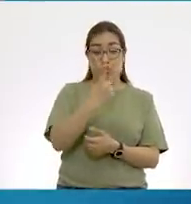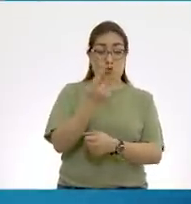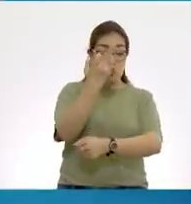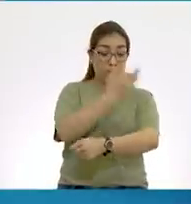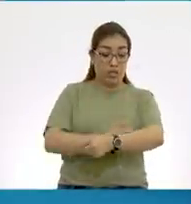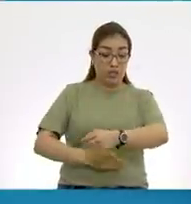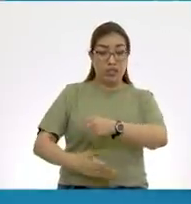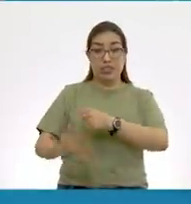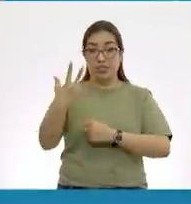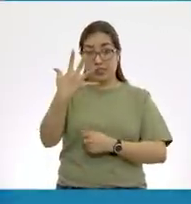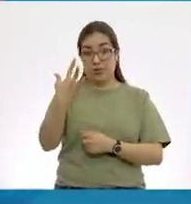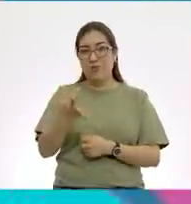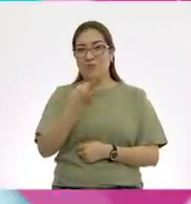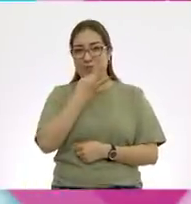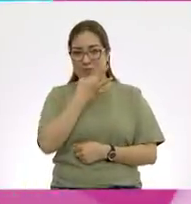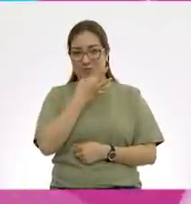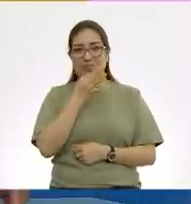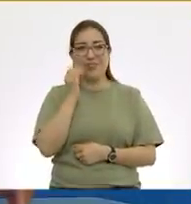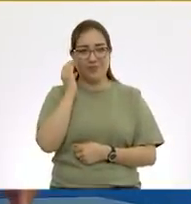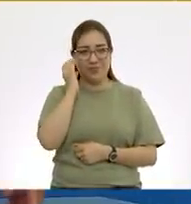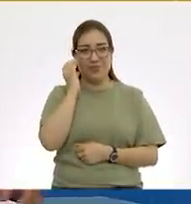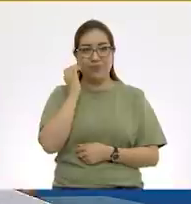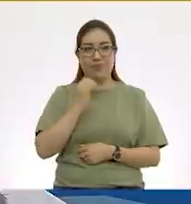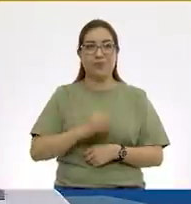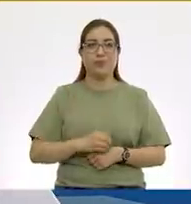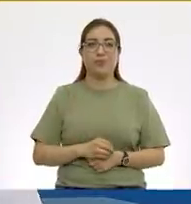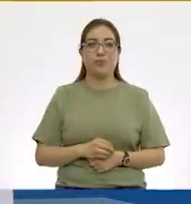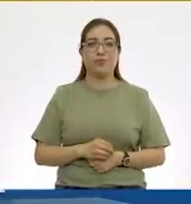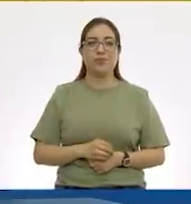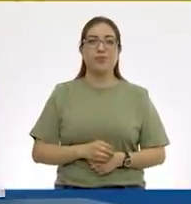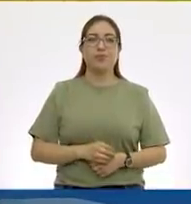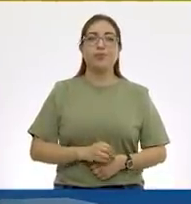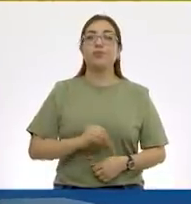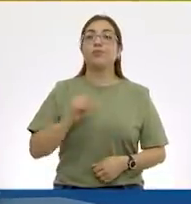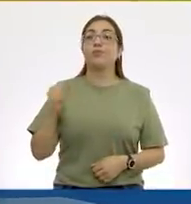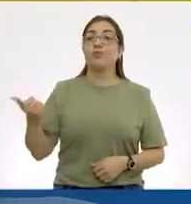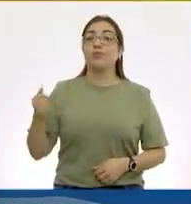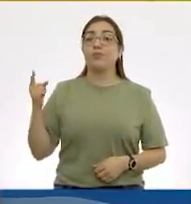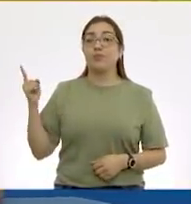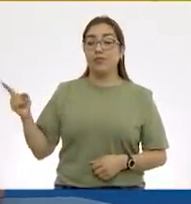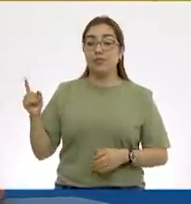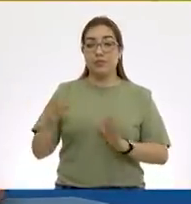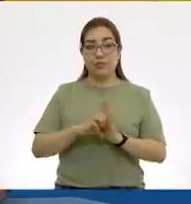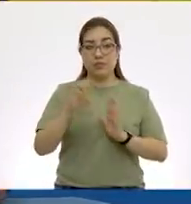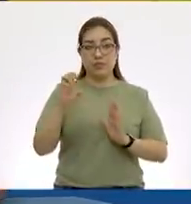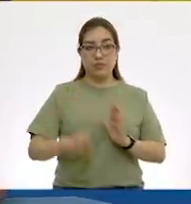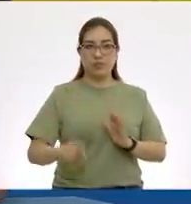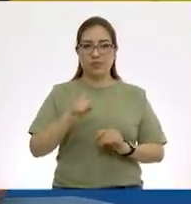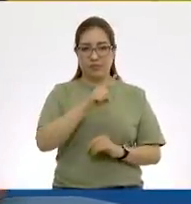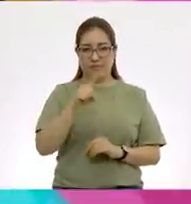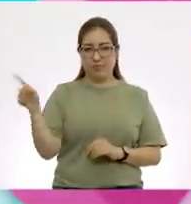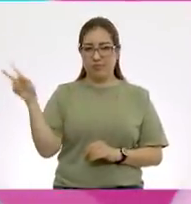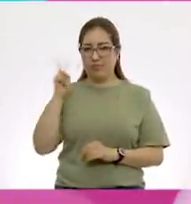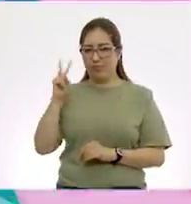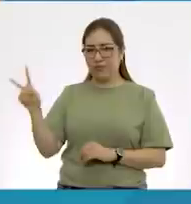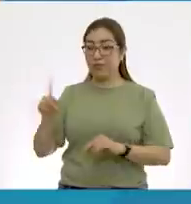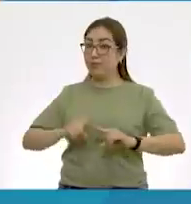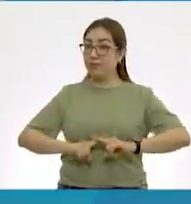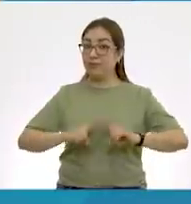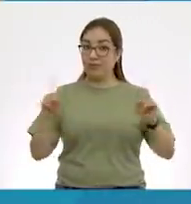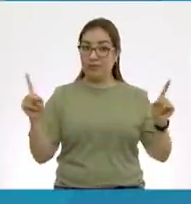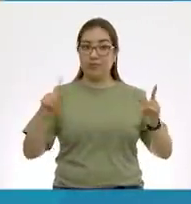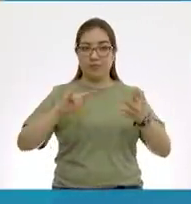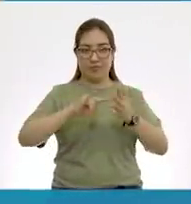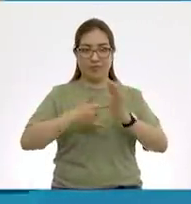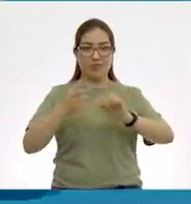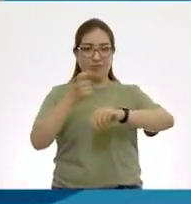5 minutos. Perfecto. Tenemos un ejemplo más. Si observan, son diferentes tipos